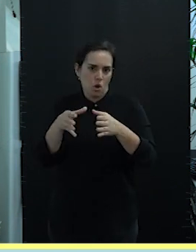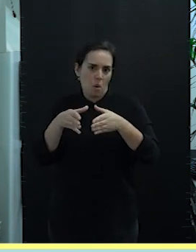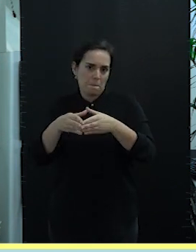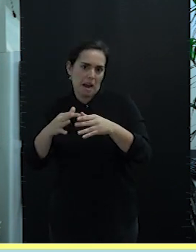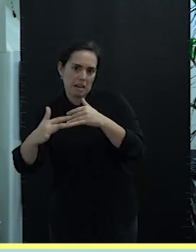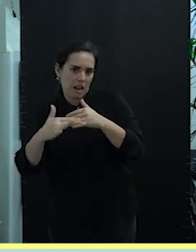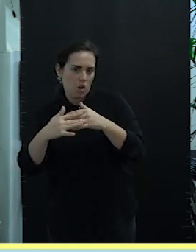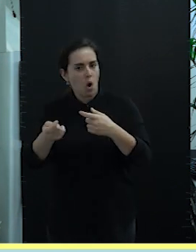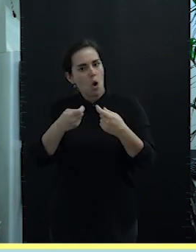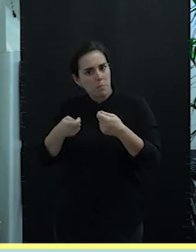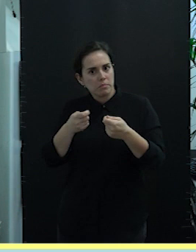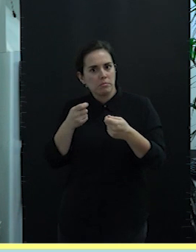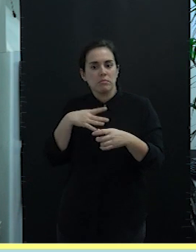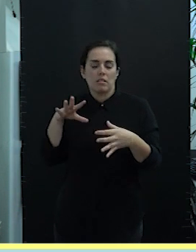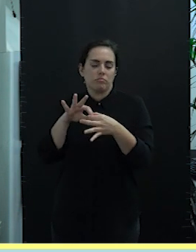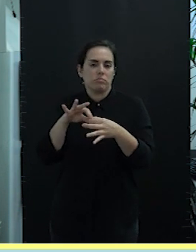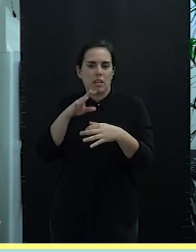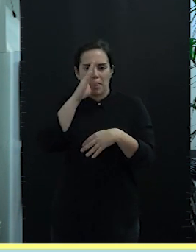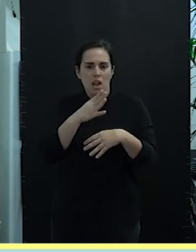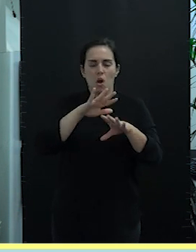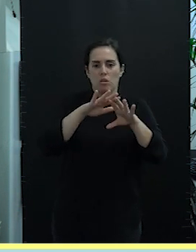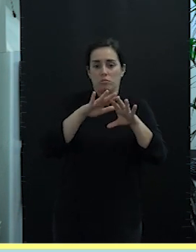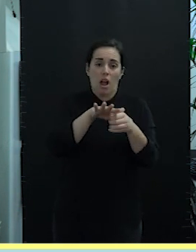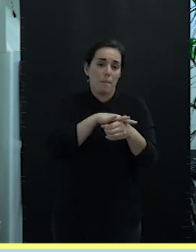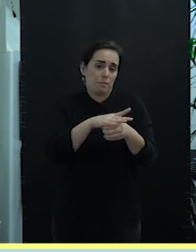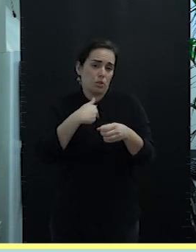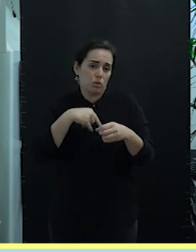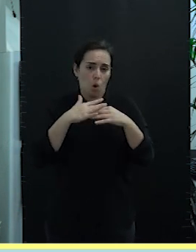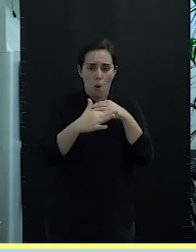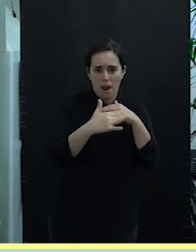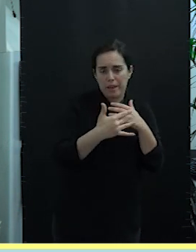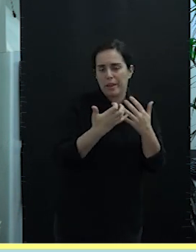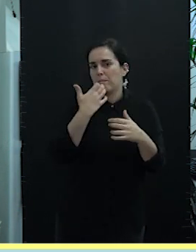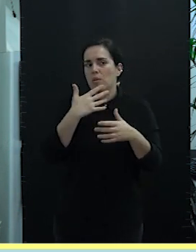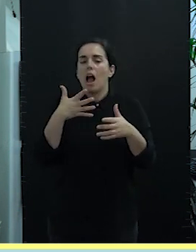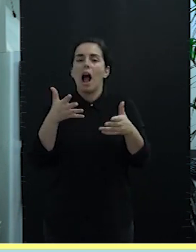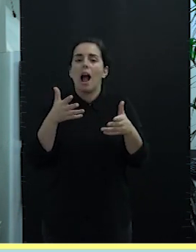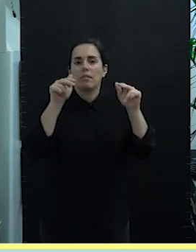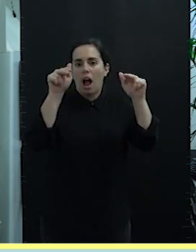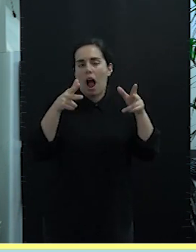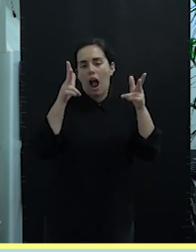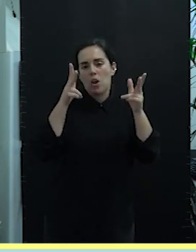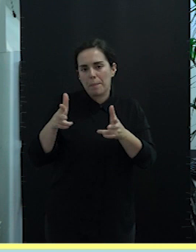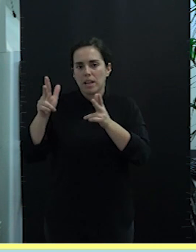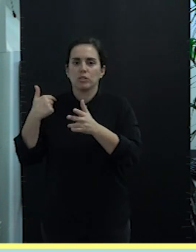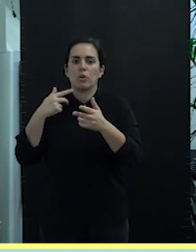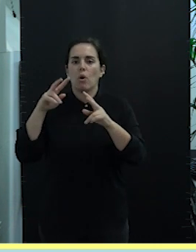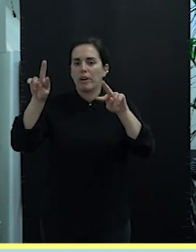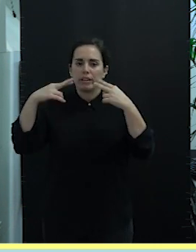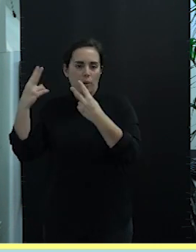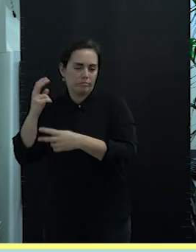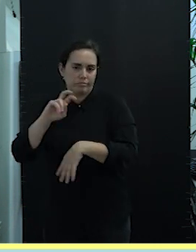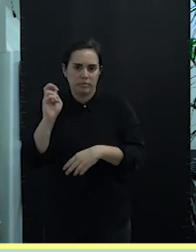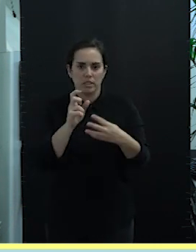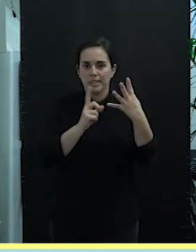que tienen vinculación directa con el mundo marinero y la cultura marinera. Hablo de alojamientos, restauradores, etc. El eje cuatro, el